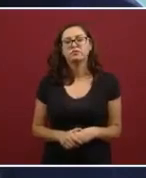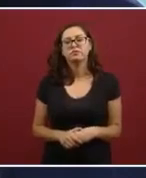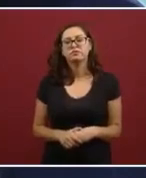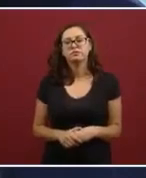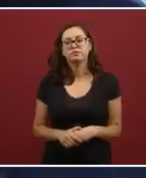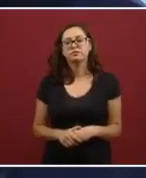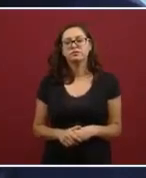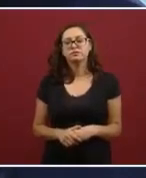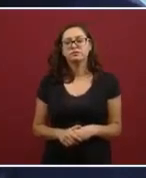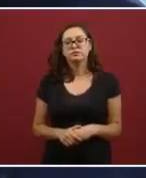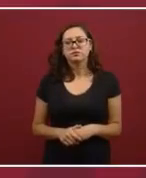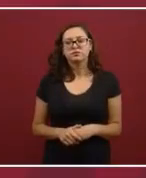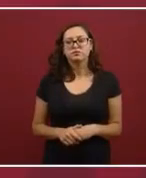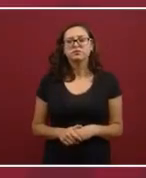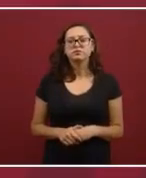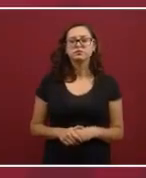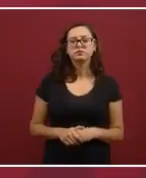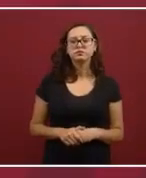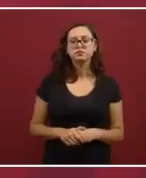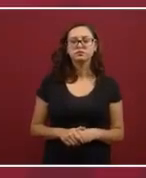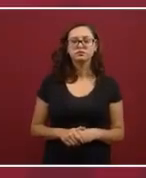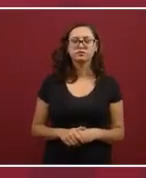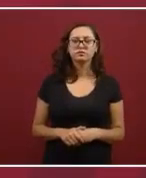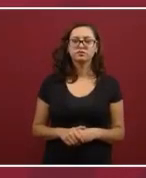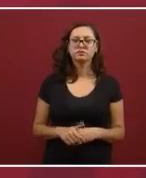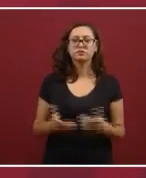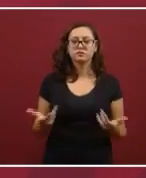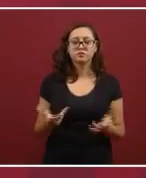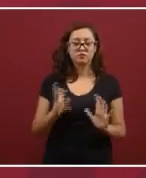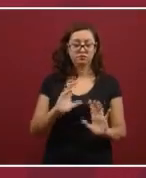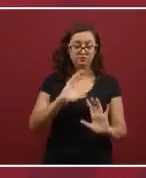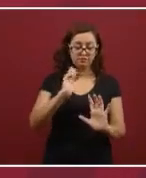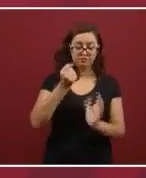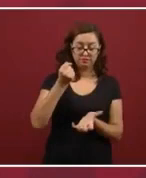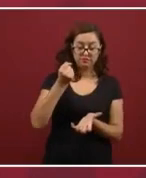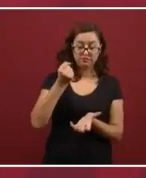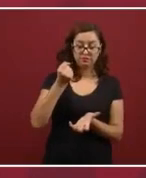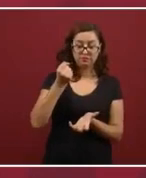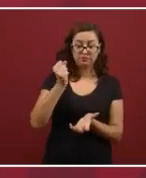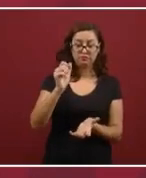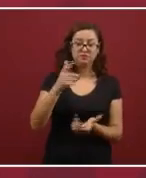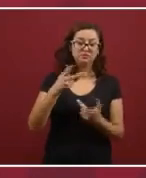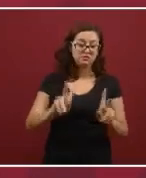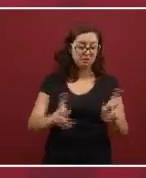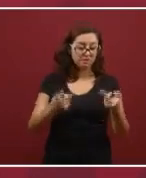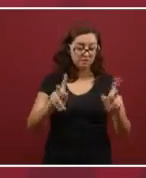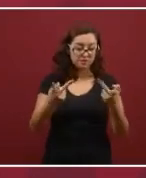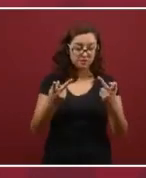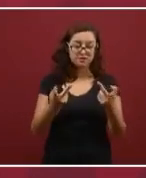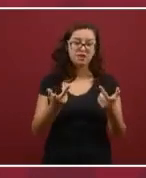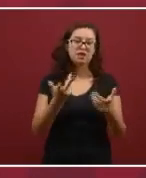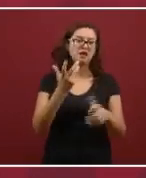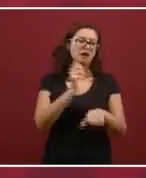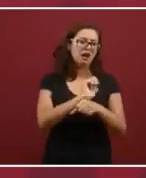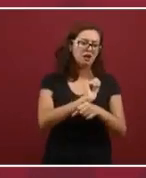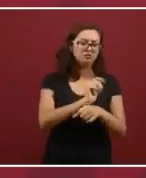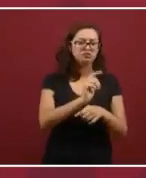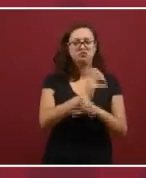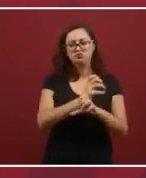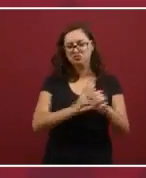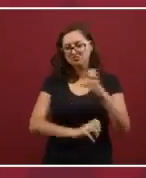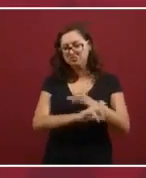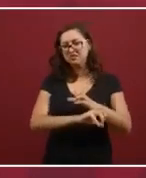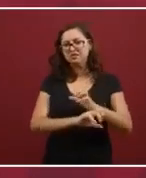tipo de… el destino o lo que se obtenga del producto, de la venta de tanto de bienes muebles como de